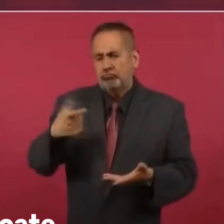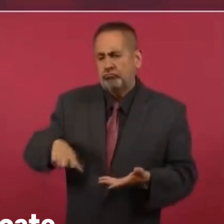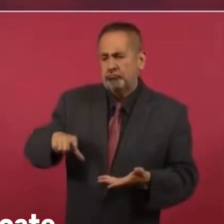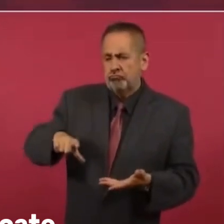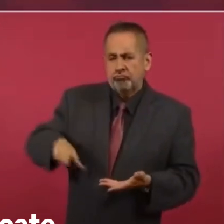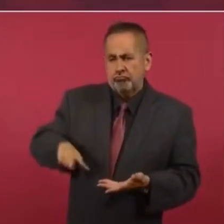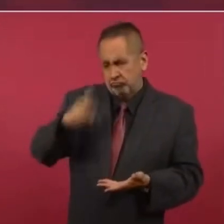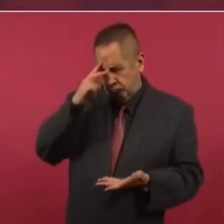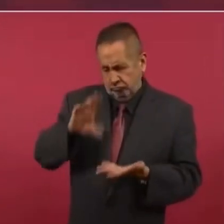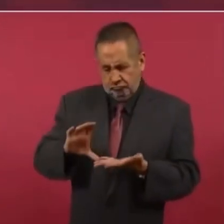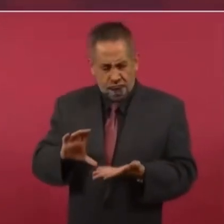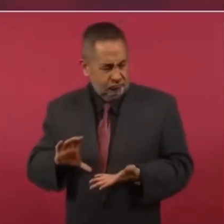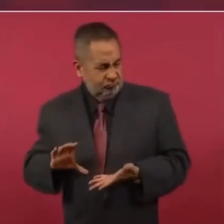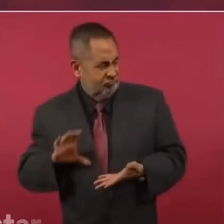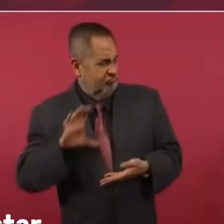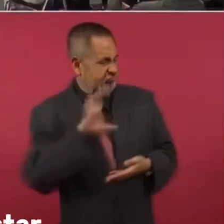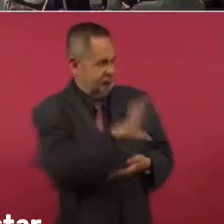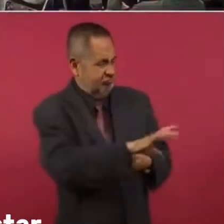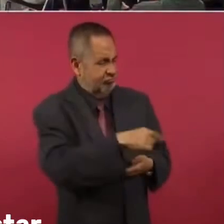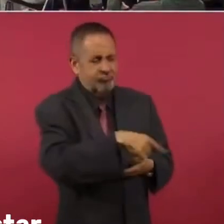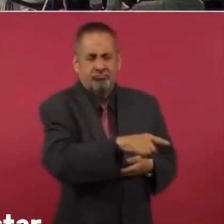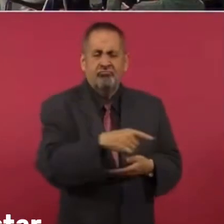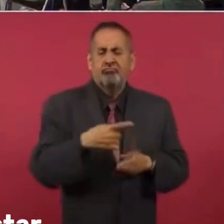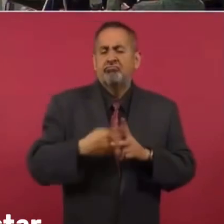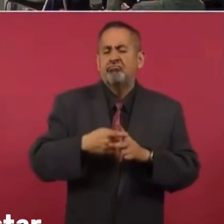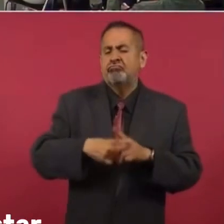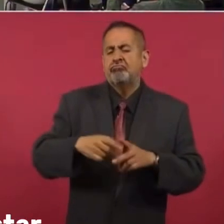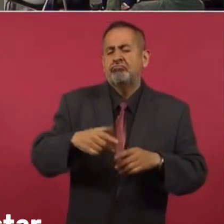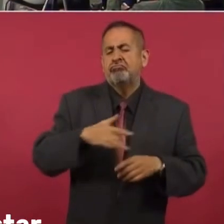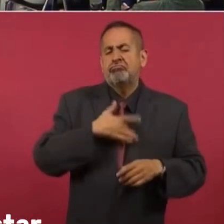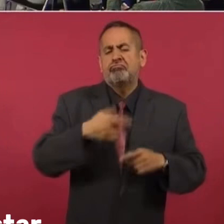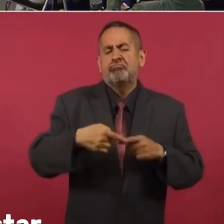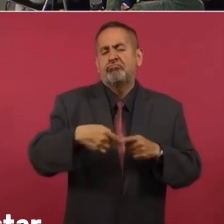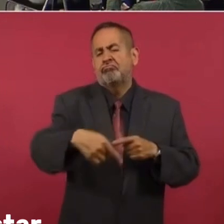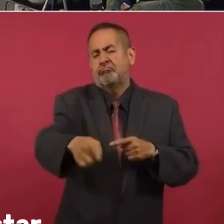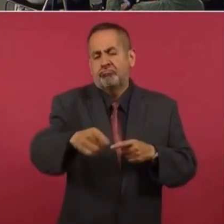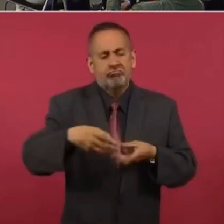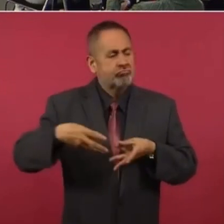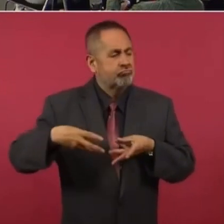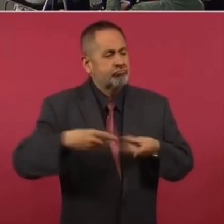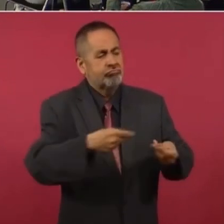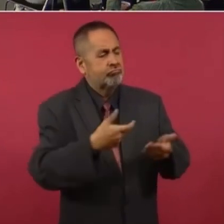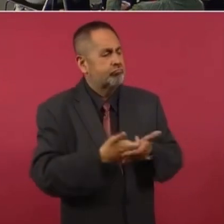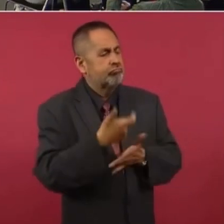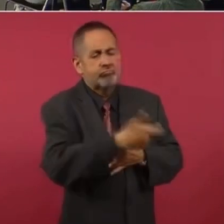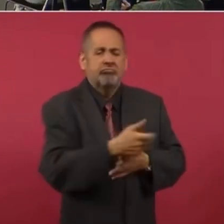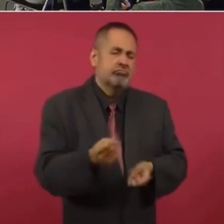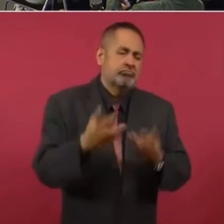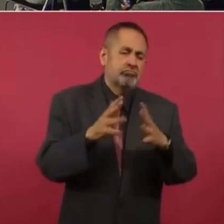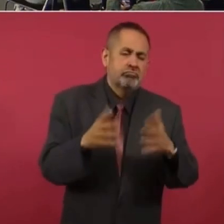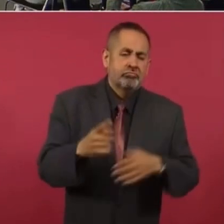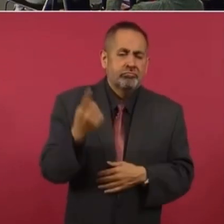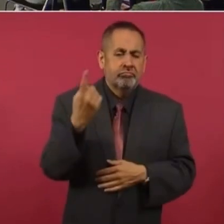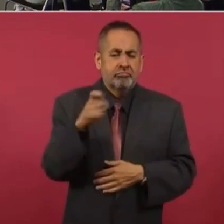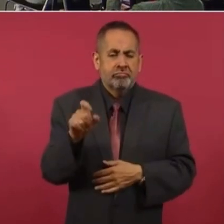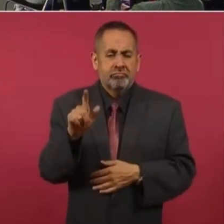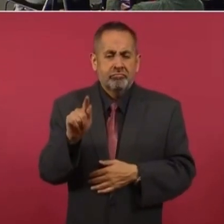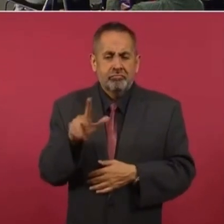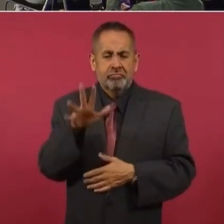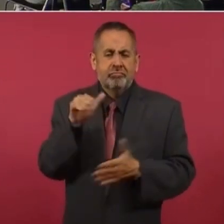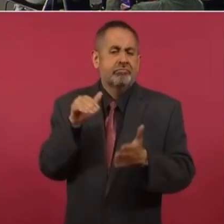a cabo ese rescate? ¿Saben cuánto dio a conocer que nos iba a costar? 175